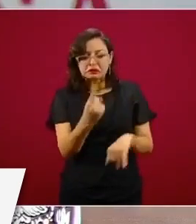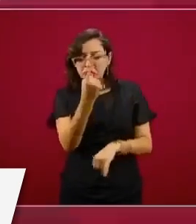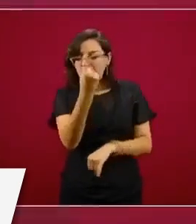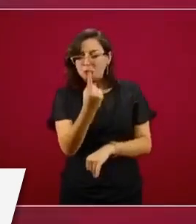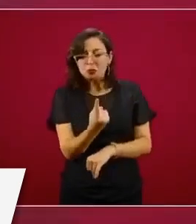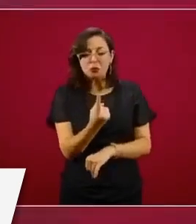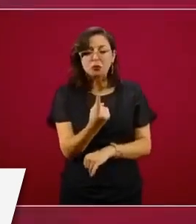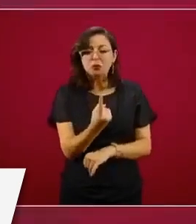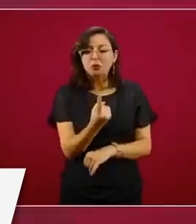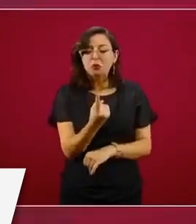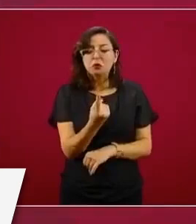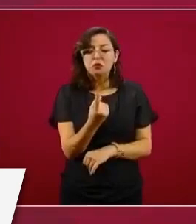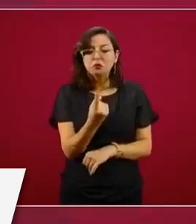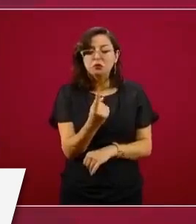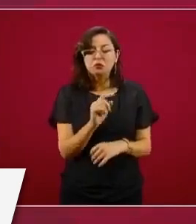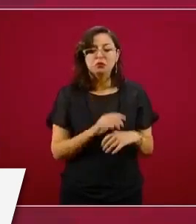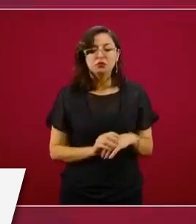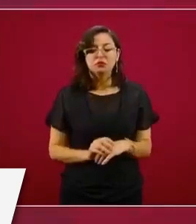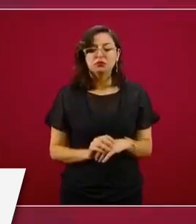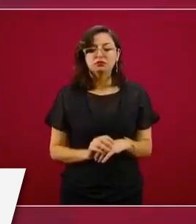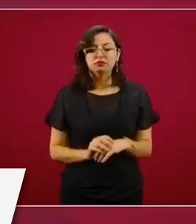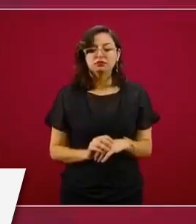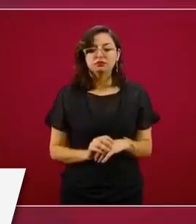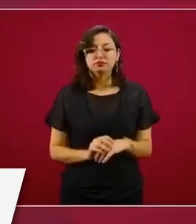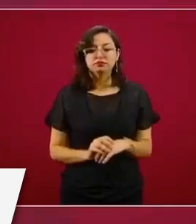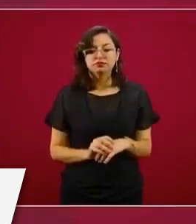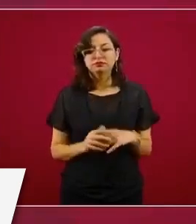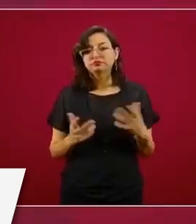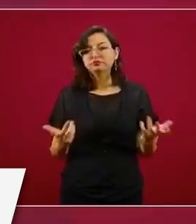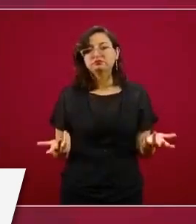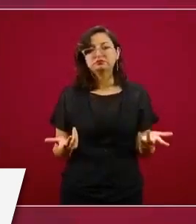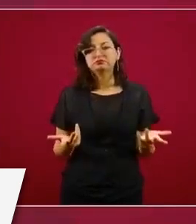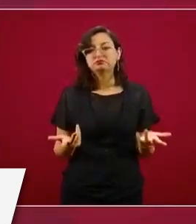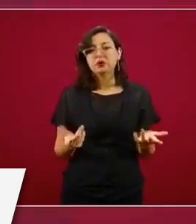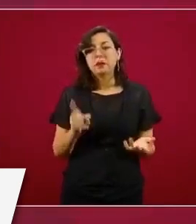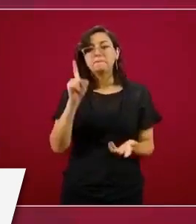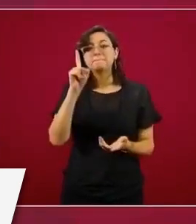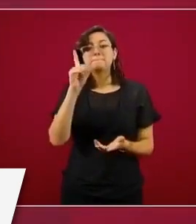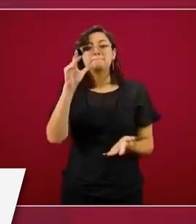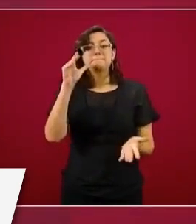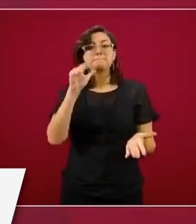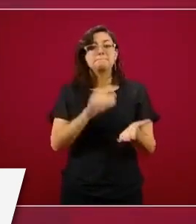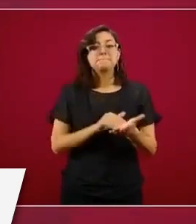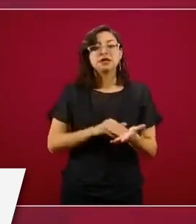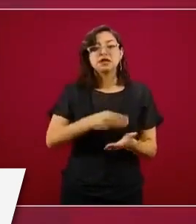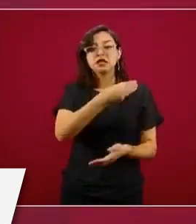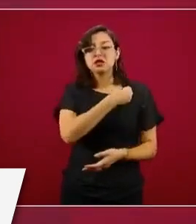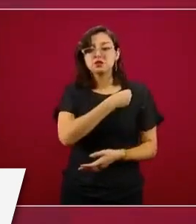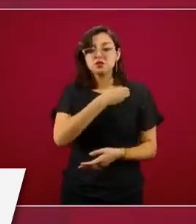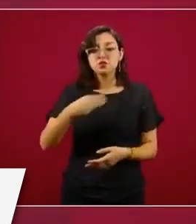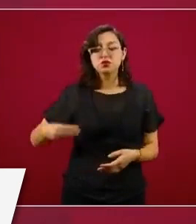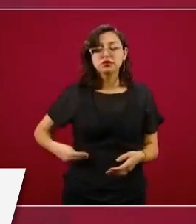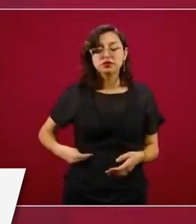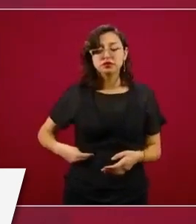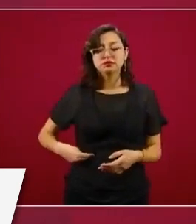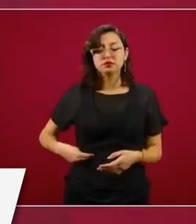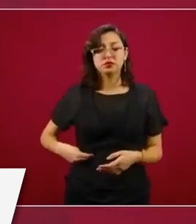más de mil municipios de los cerca de dos mil 500,